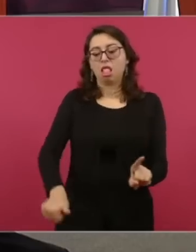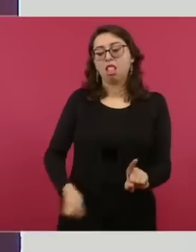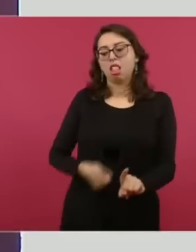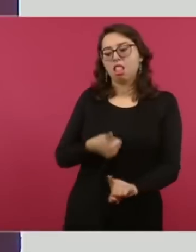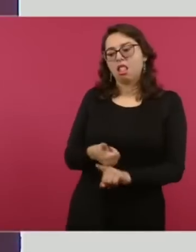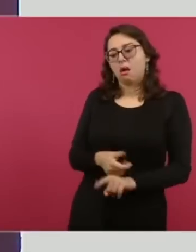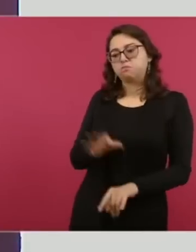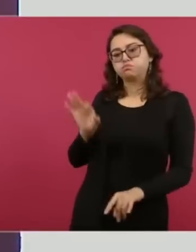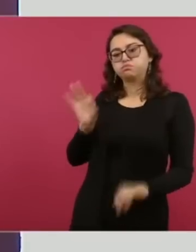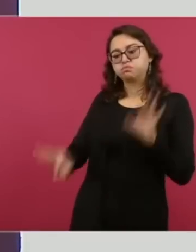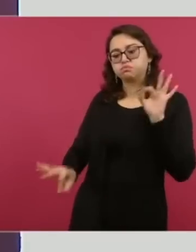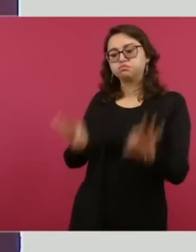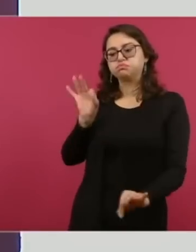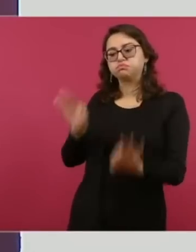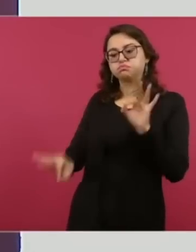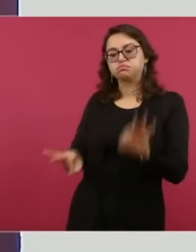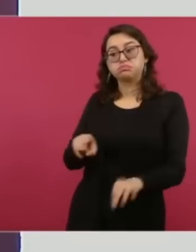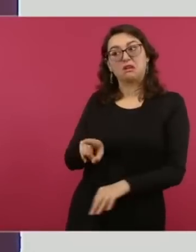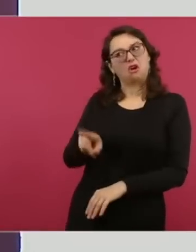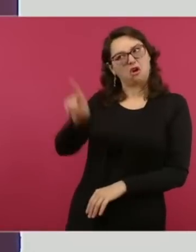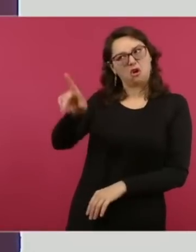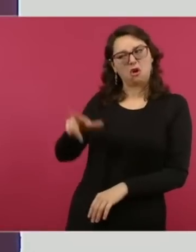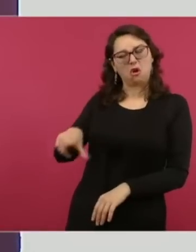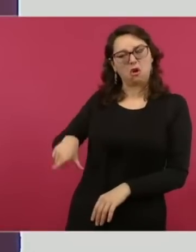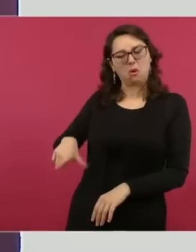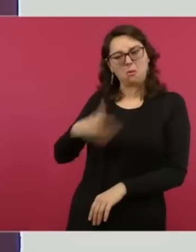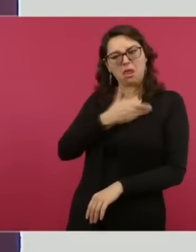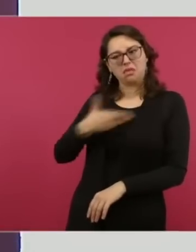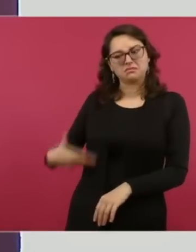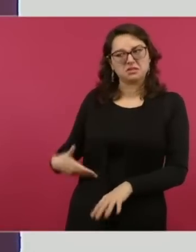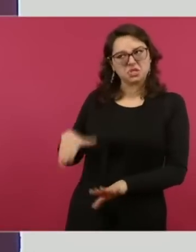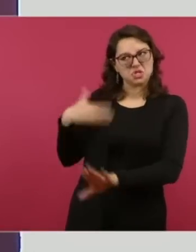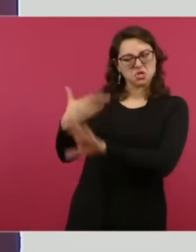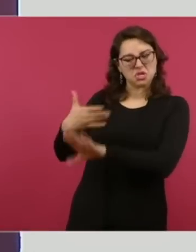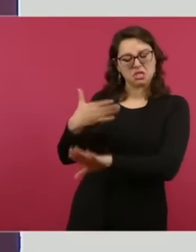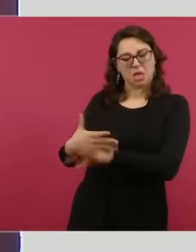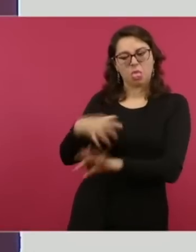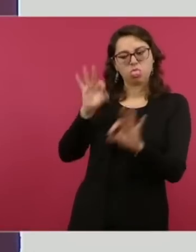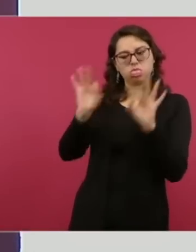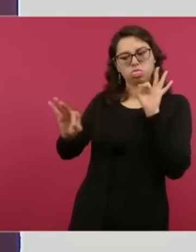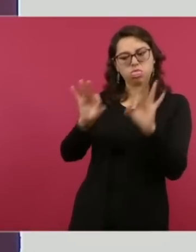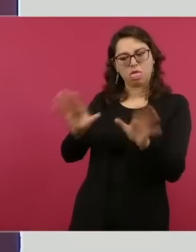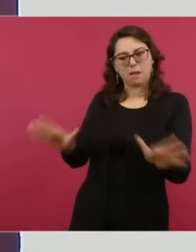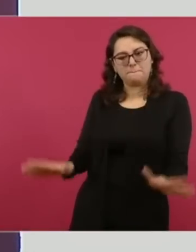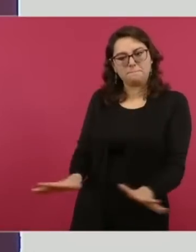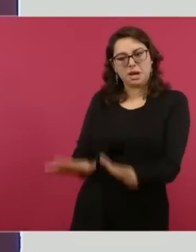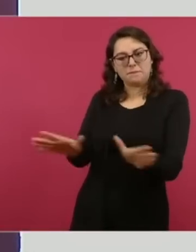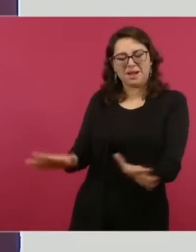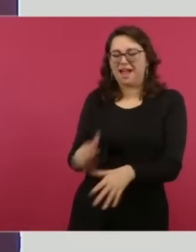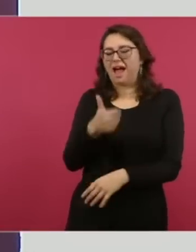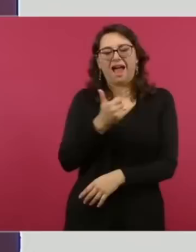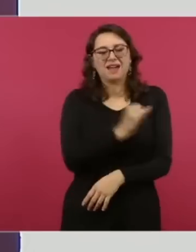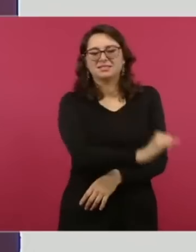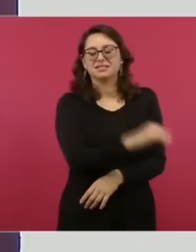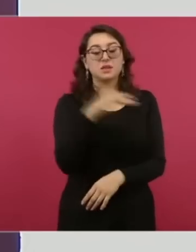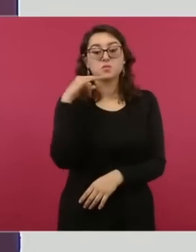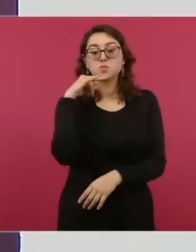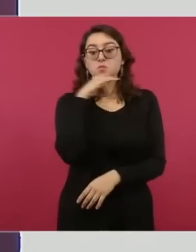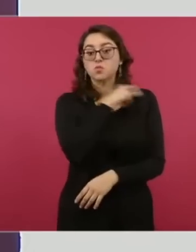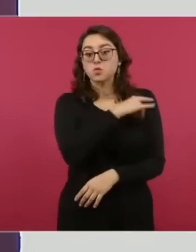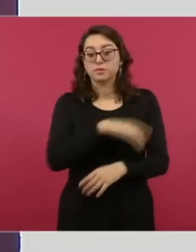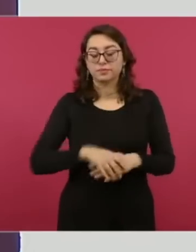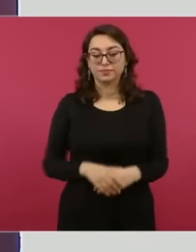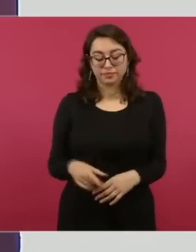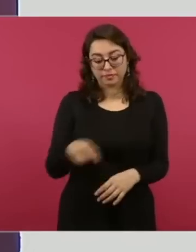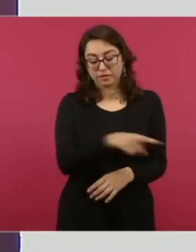hipocresía de la derecha. ¿Qué? Ostentaban